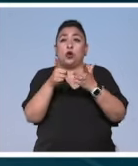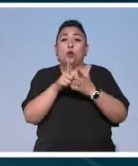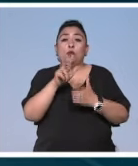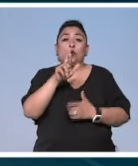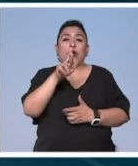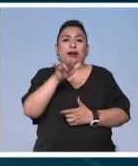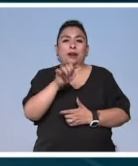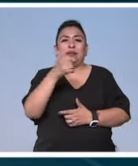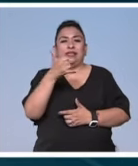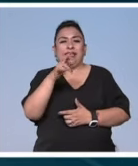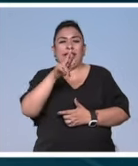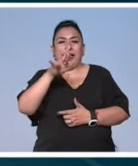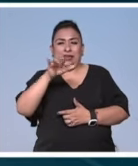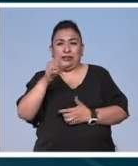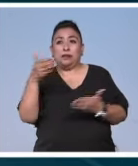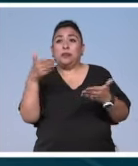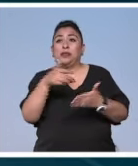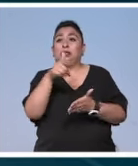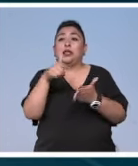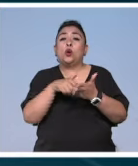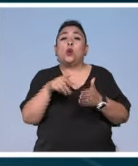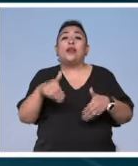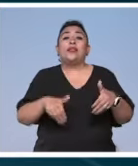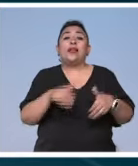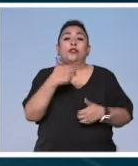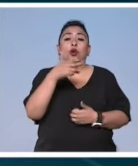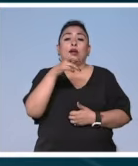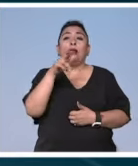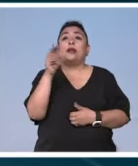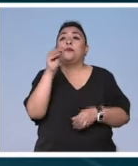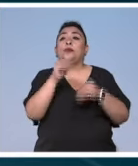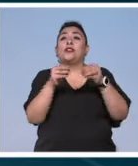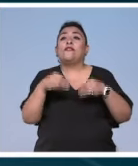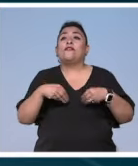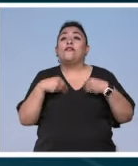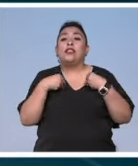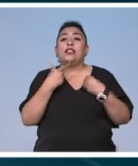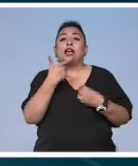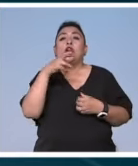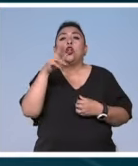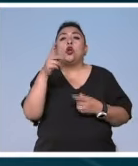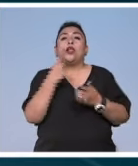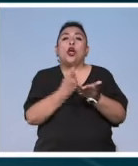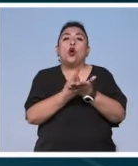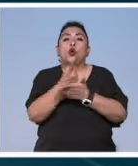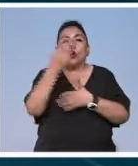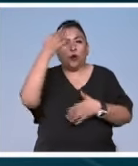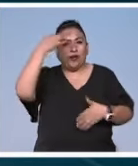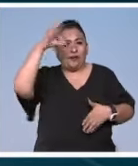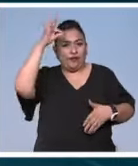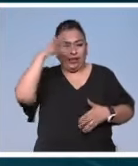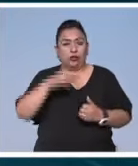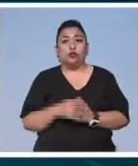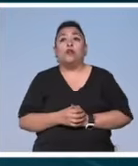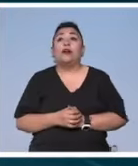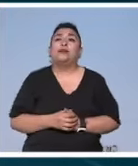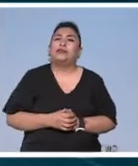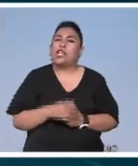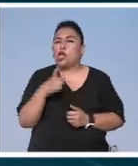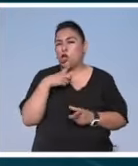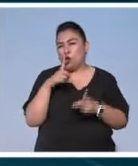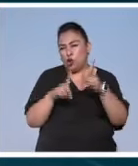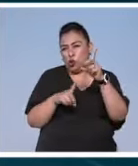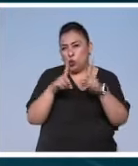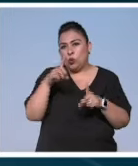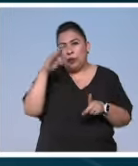Ramas y Raíces presentó en el Teatro Helénico el montaje Vida y Gloria de una oruga filosofá. Las dudas, el